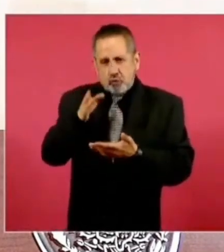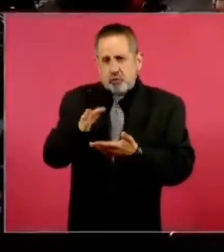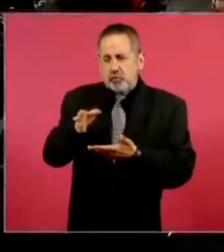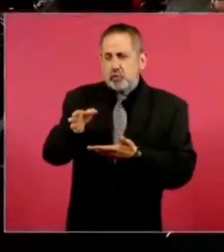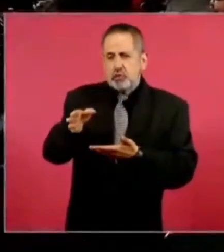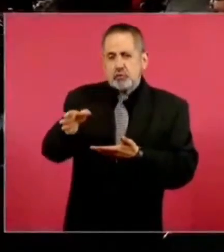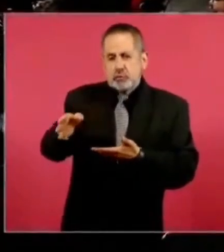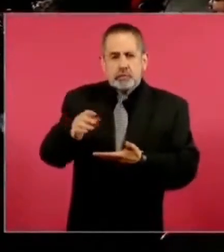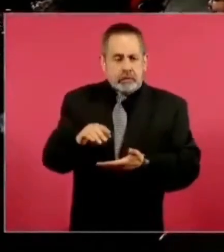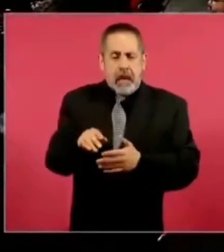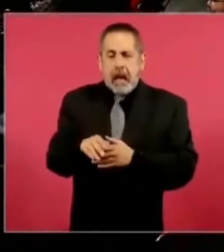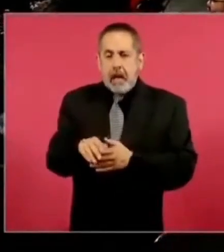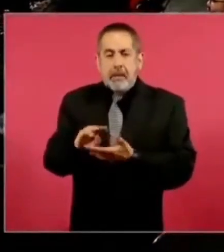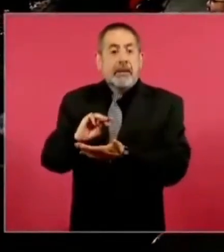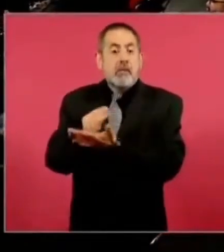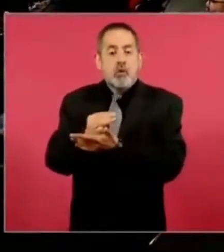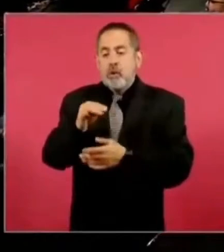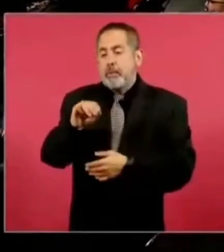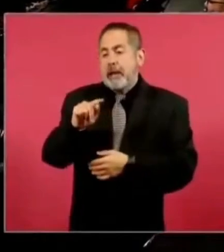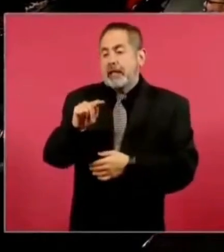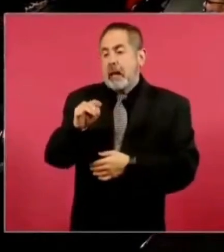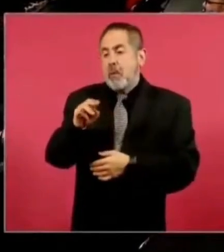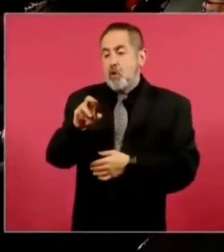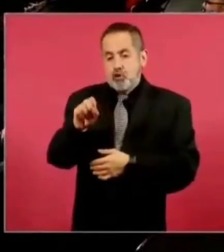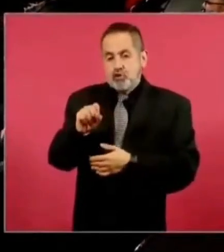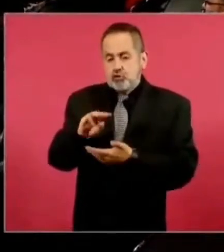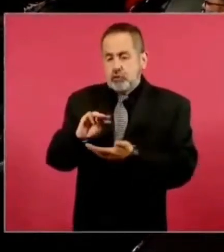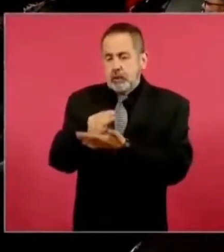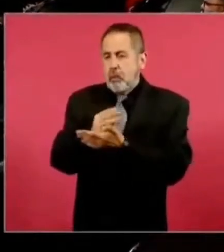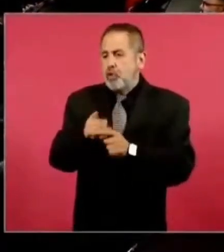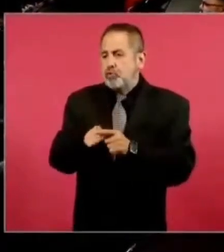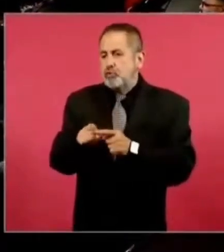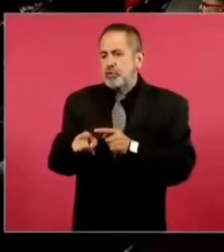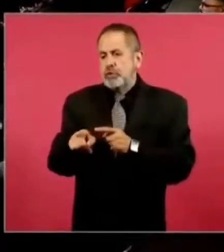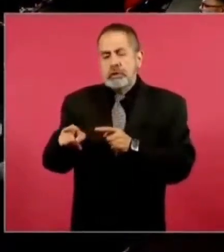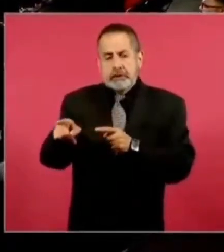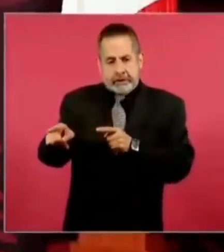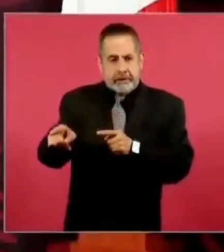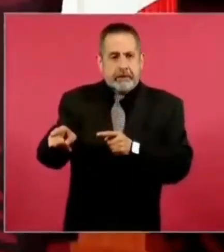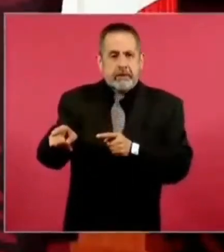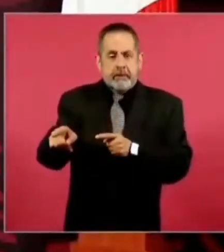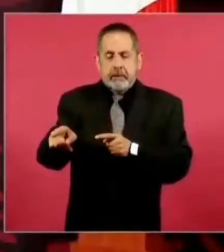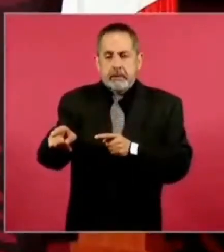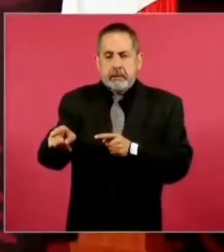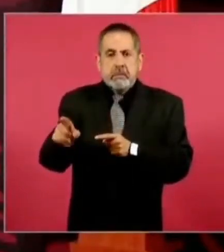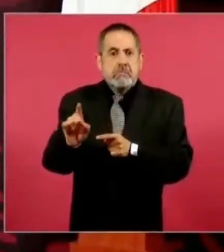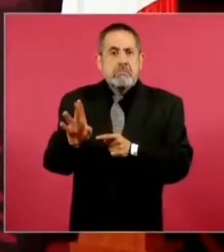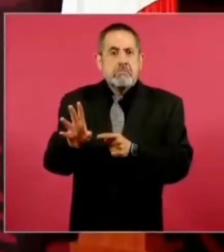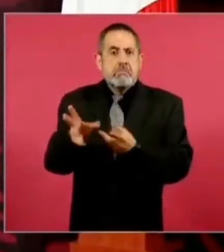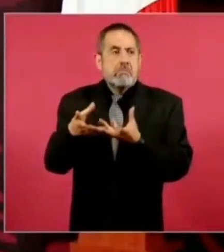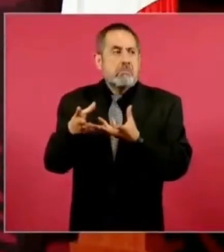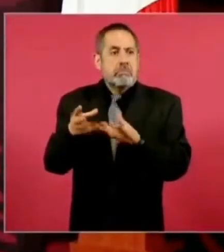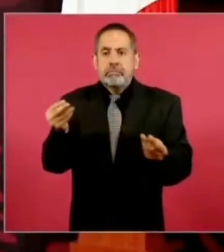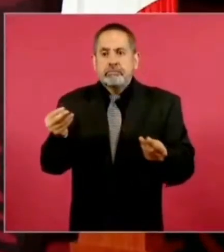eso ya hace algunos años, y desaparecieron